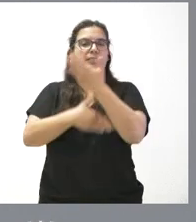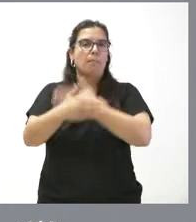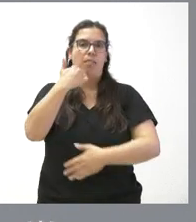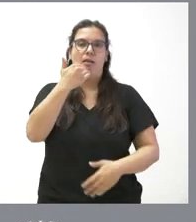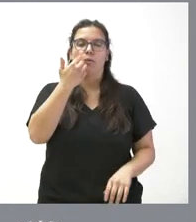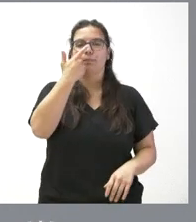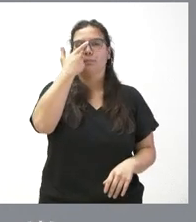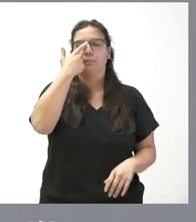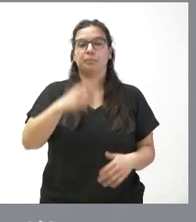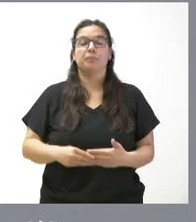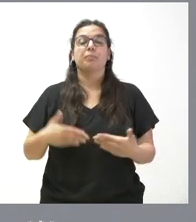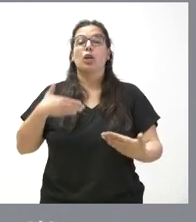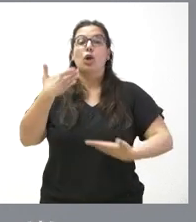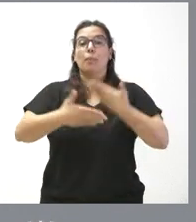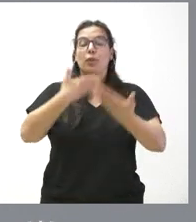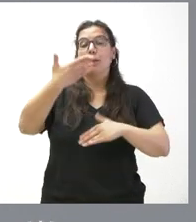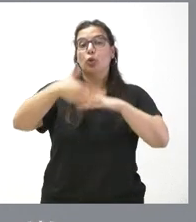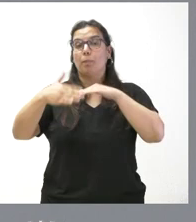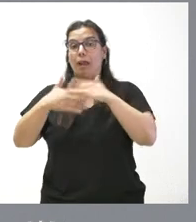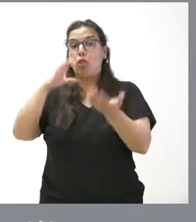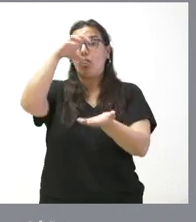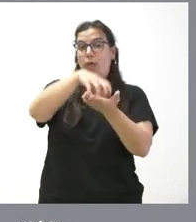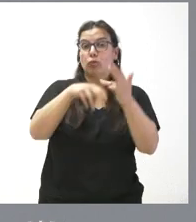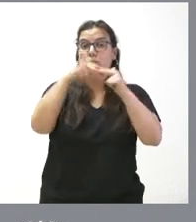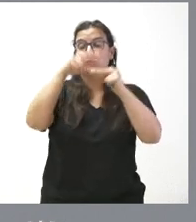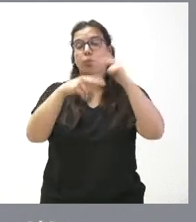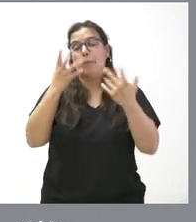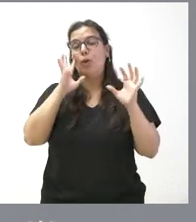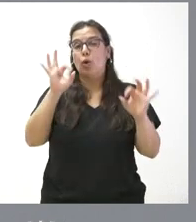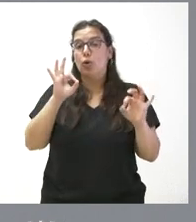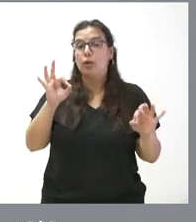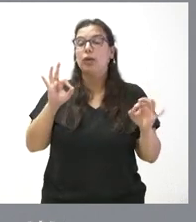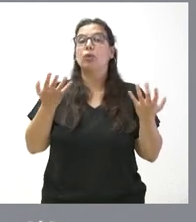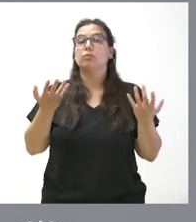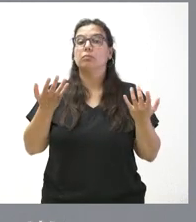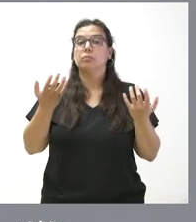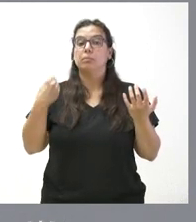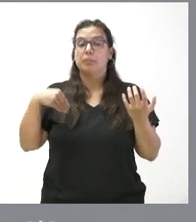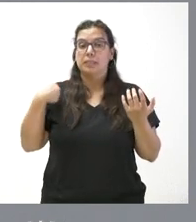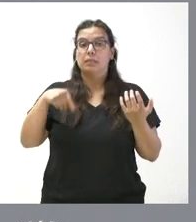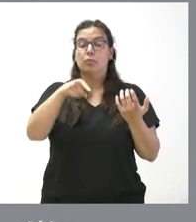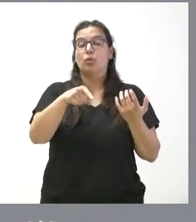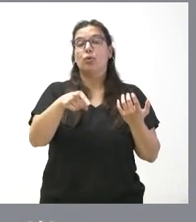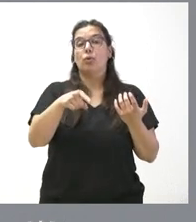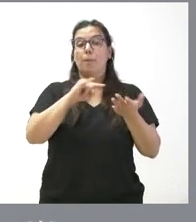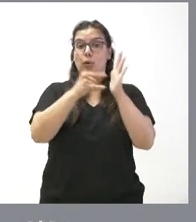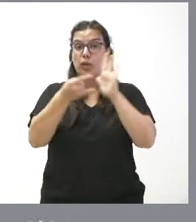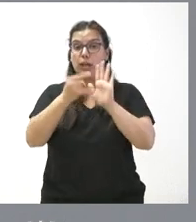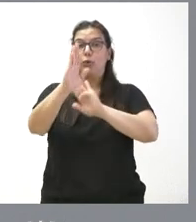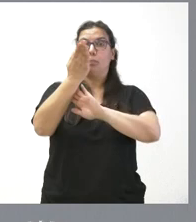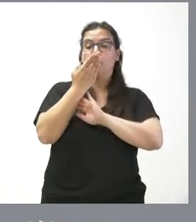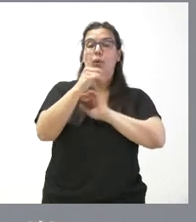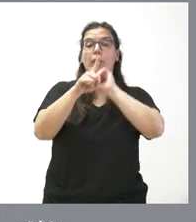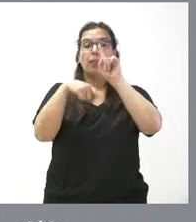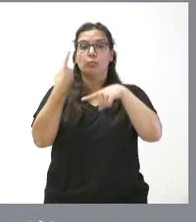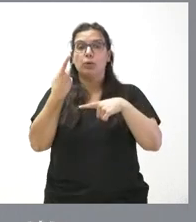discapacidad. Procedimientos y plazos. Lógicamente, en la medida en que dispongamos del proyecto, se procederá